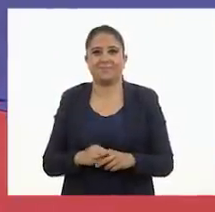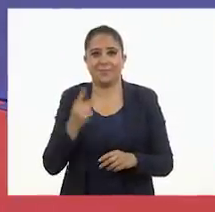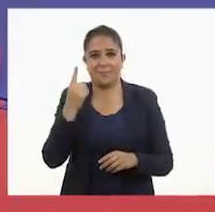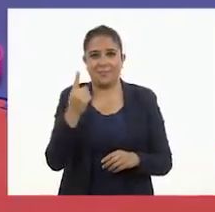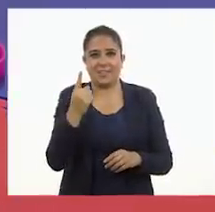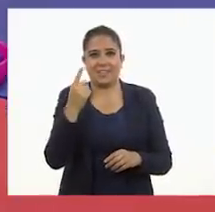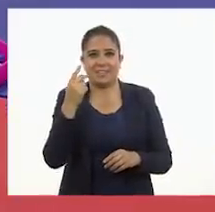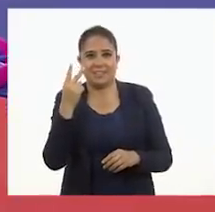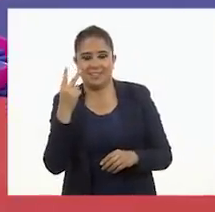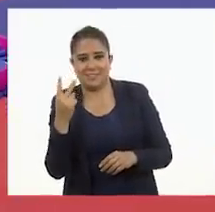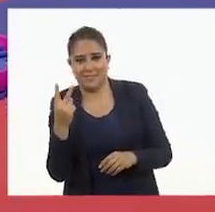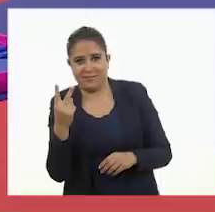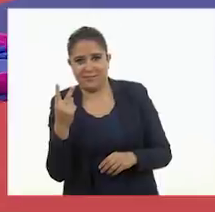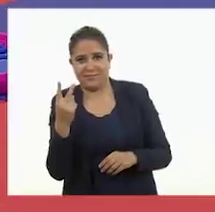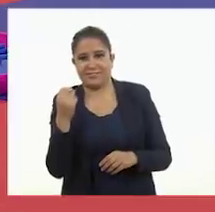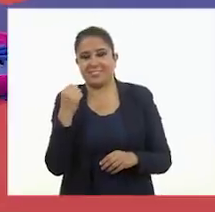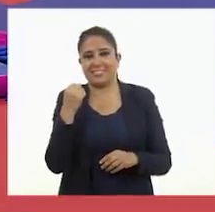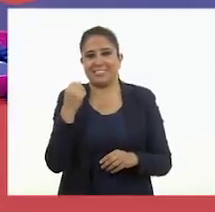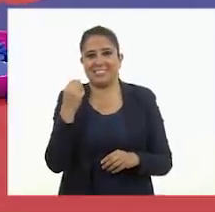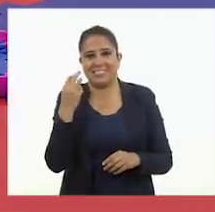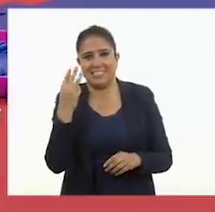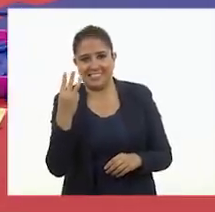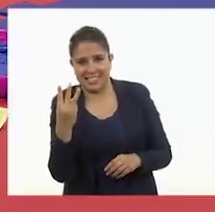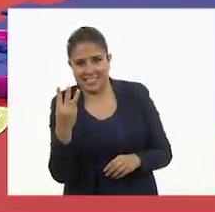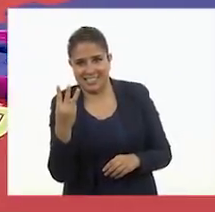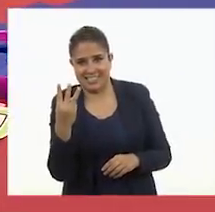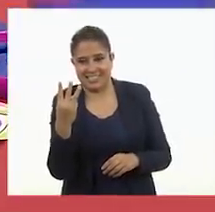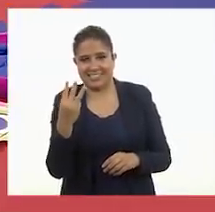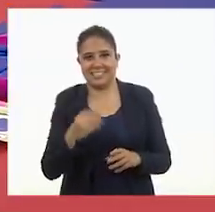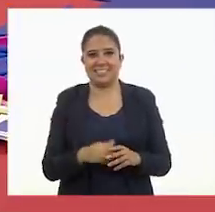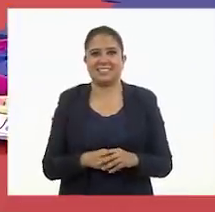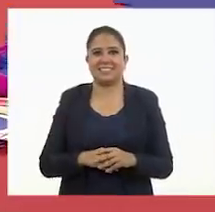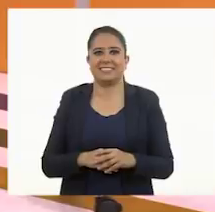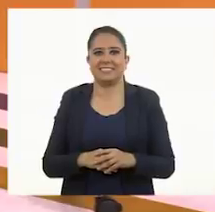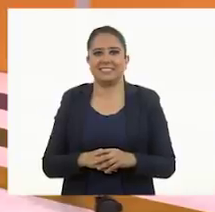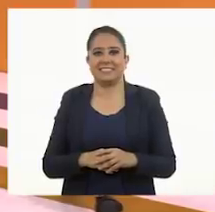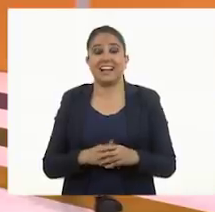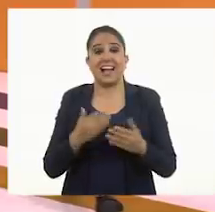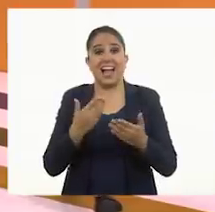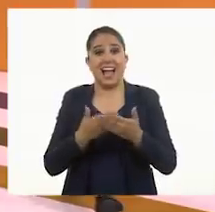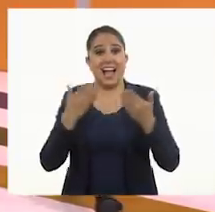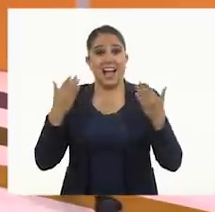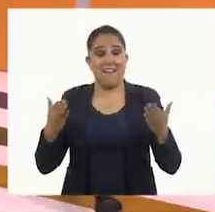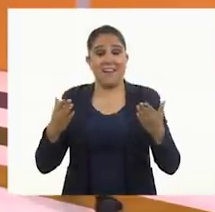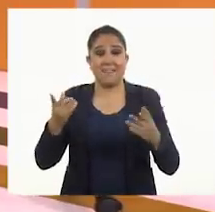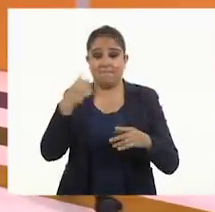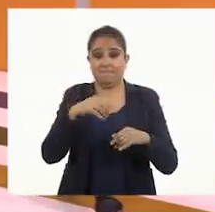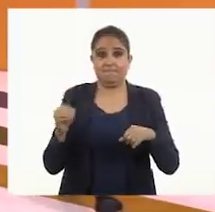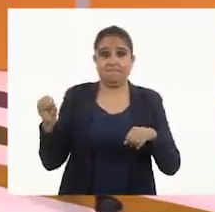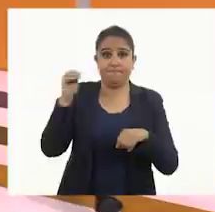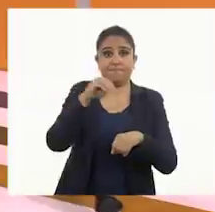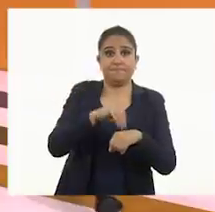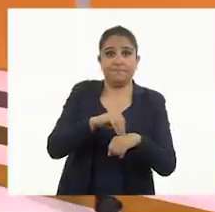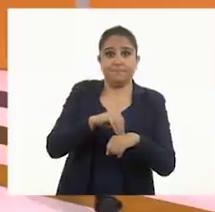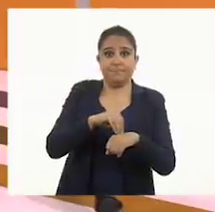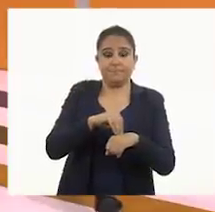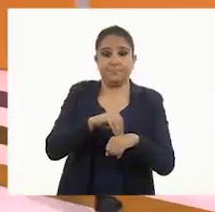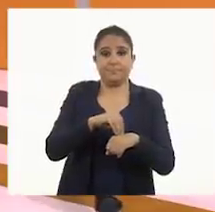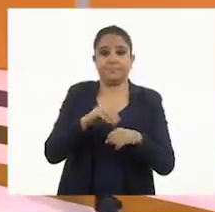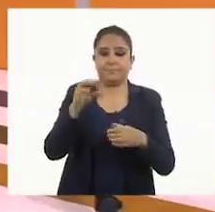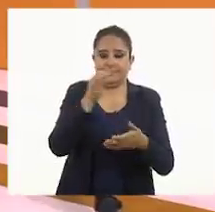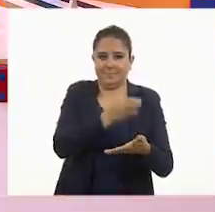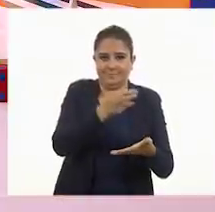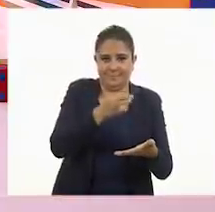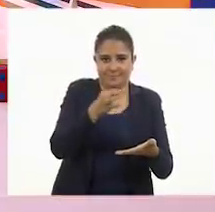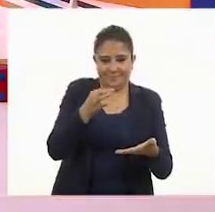Una. Dos. Tres. Y ahora las debe de colocar en el